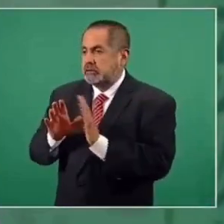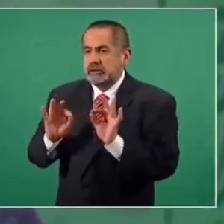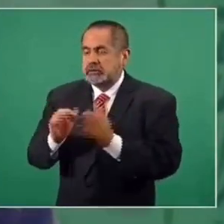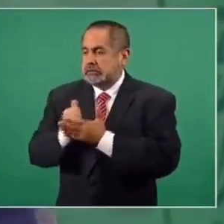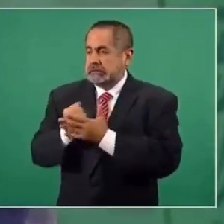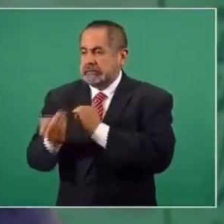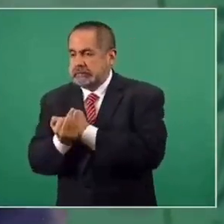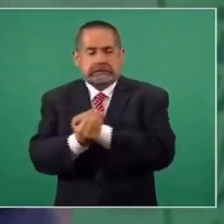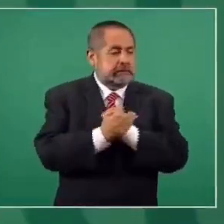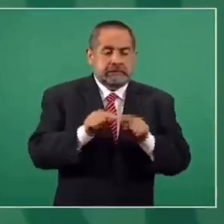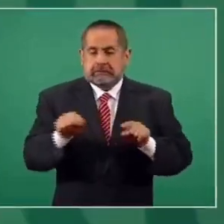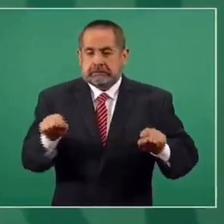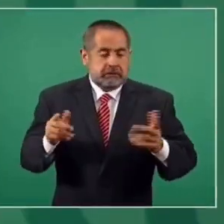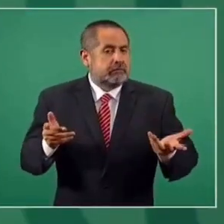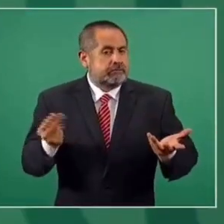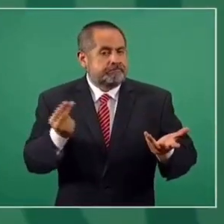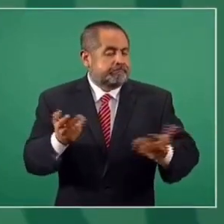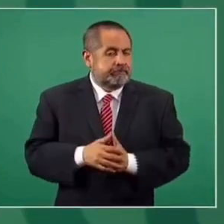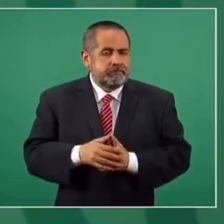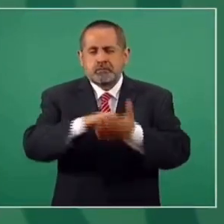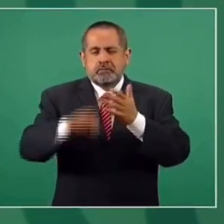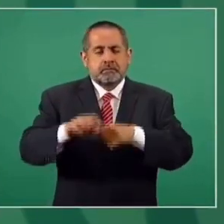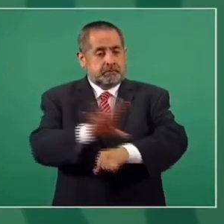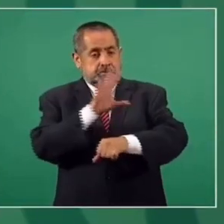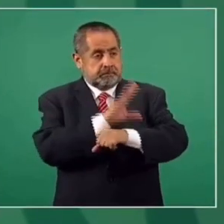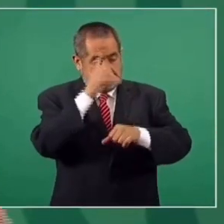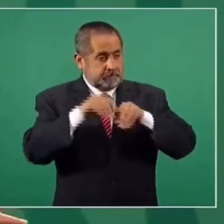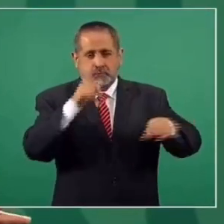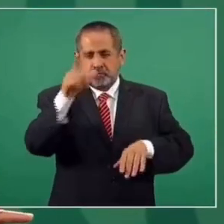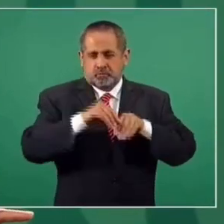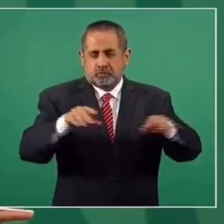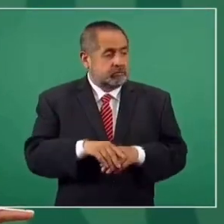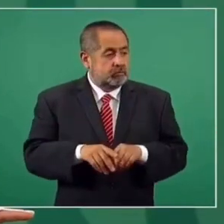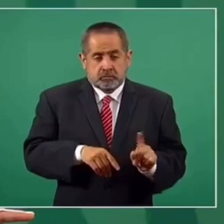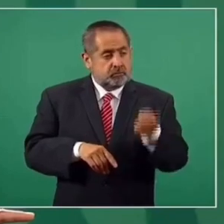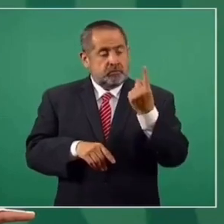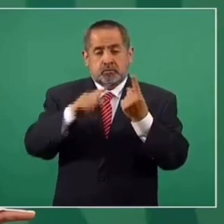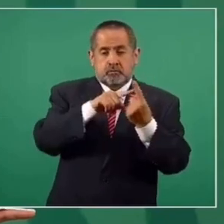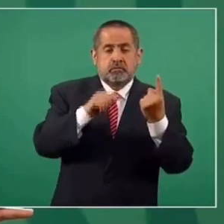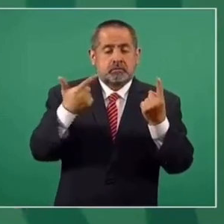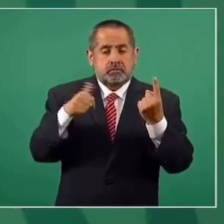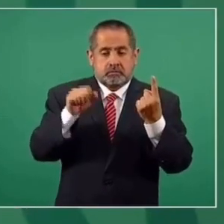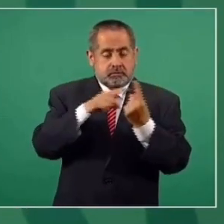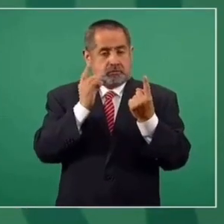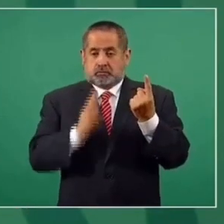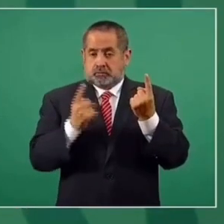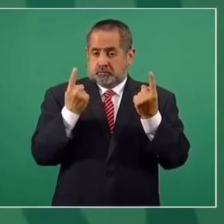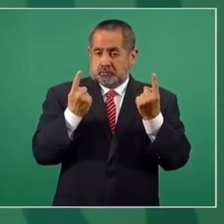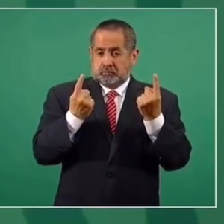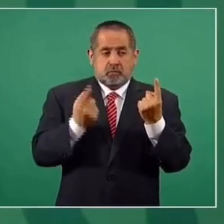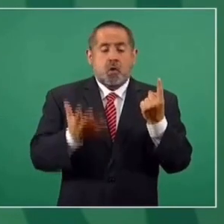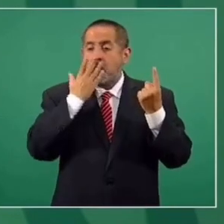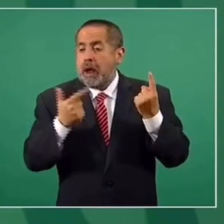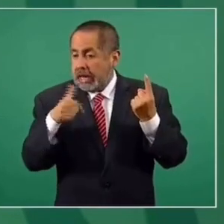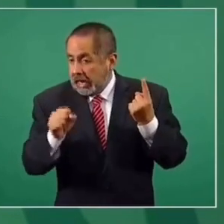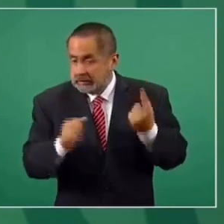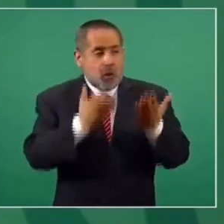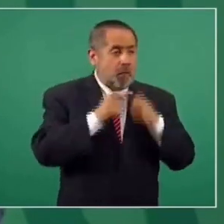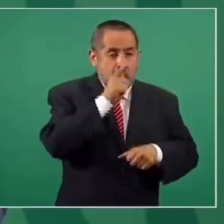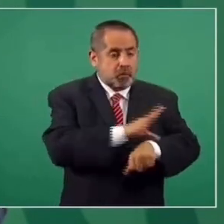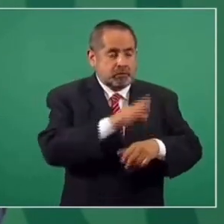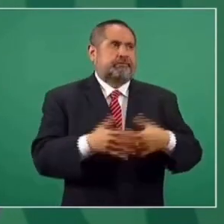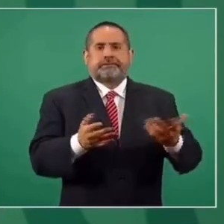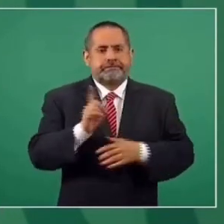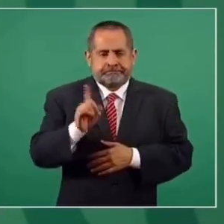para la electricidad, el único combustible para la electricidad, el gas. Nosotros tenemos